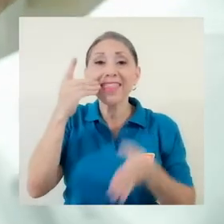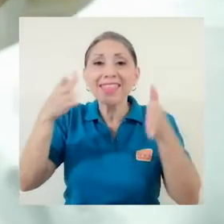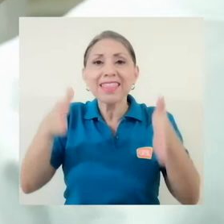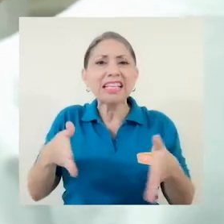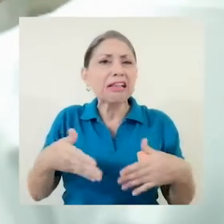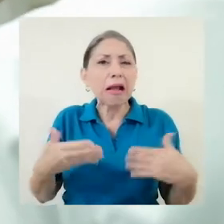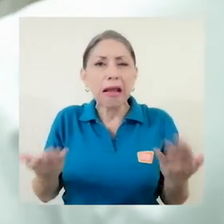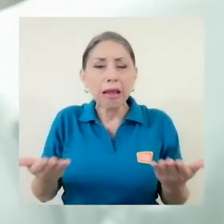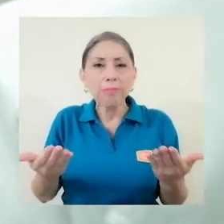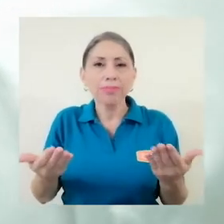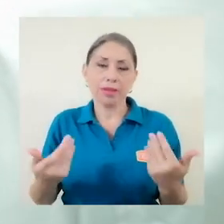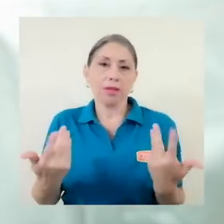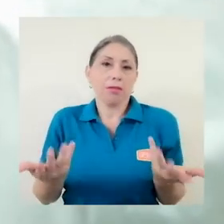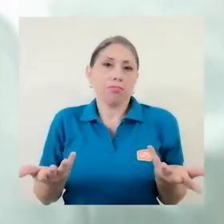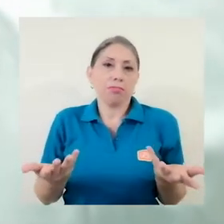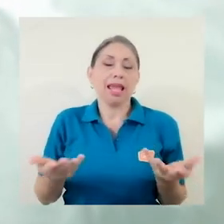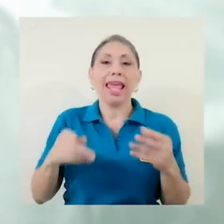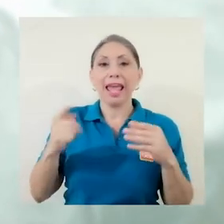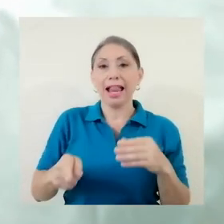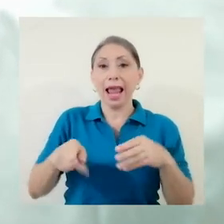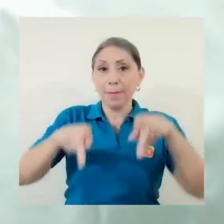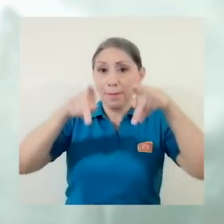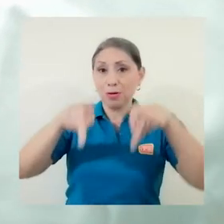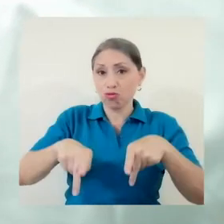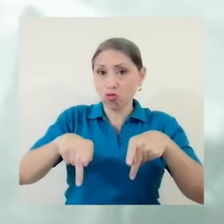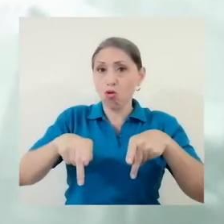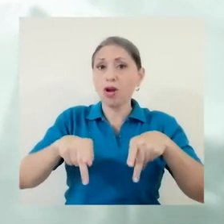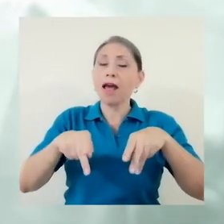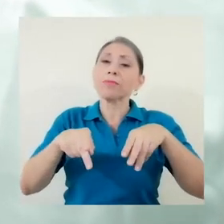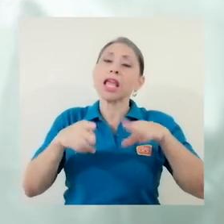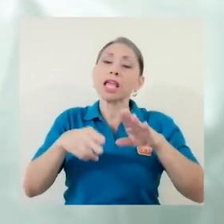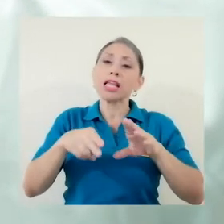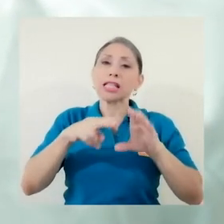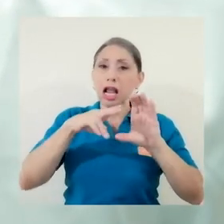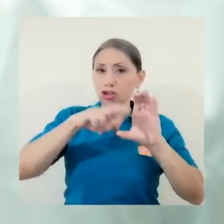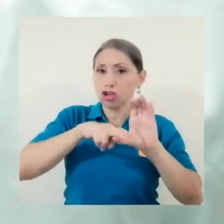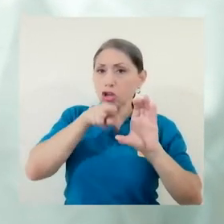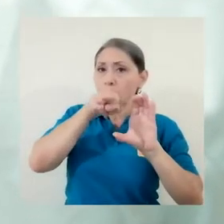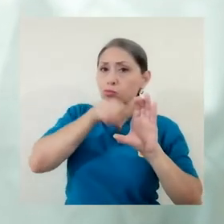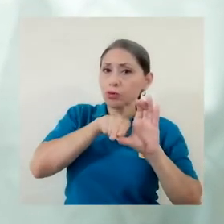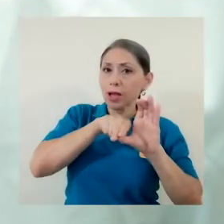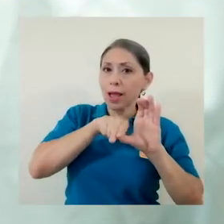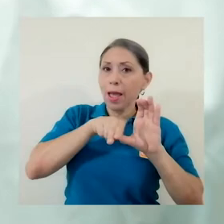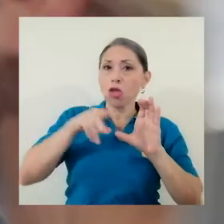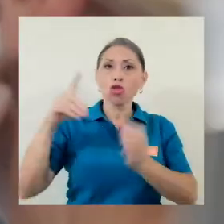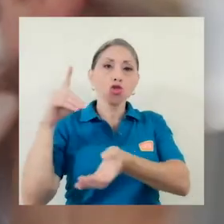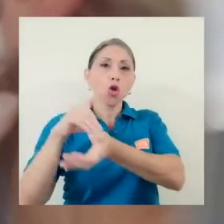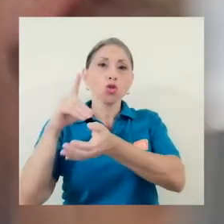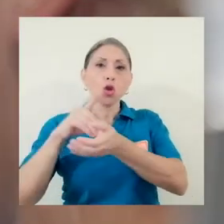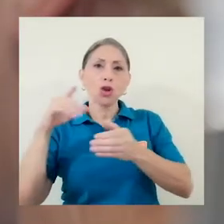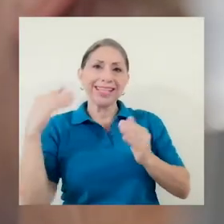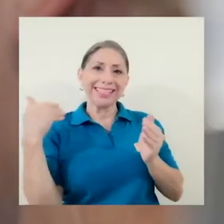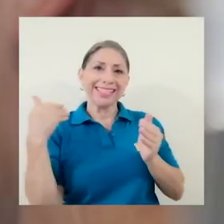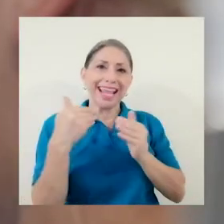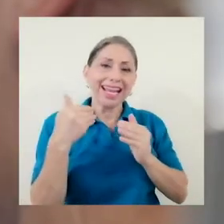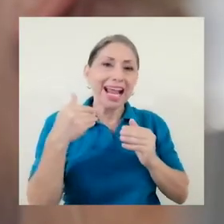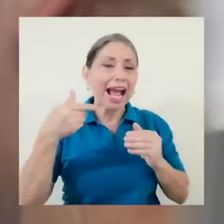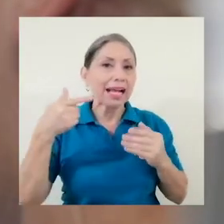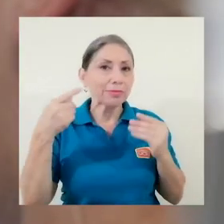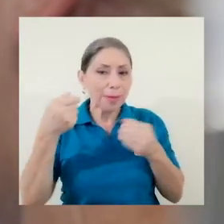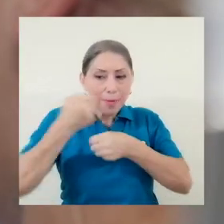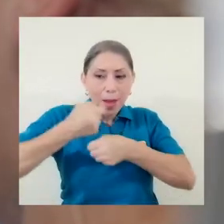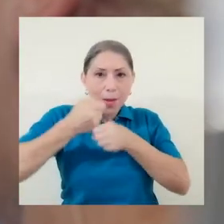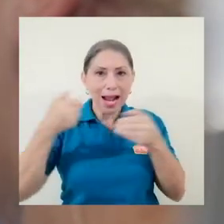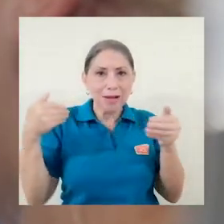odontológicas es la poca distancia que se guarda entre el profesional y el paciente. Nuestras autoridades